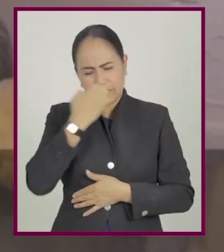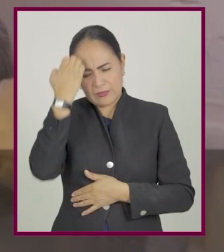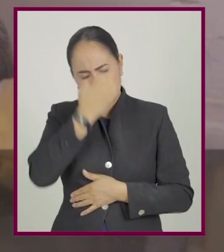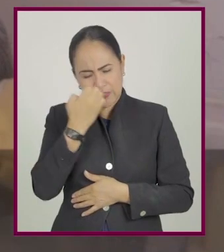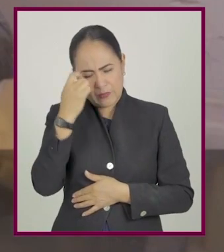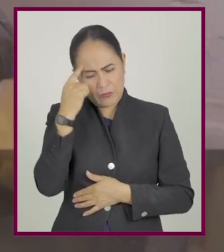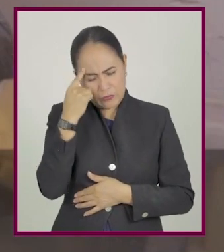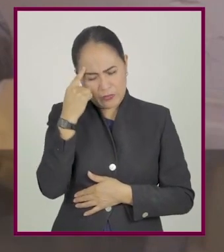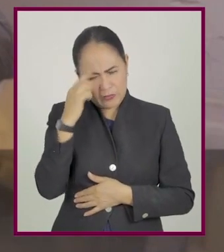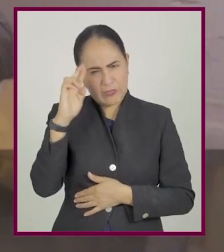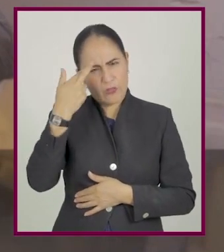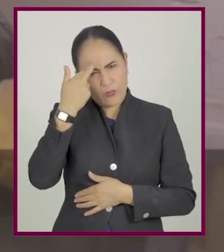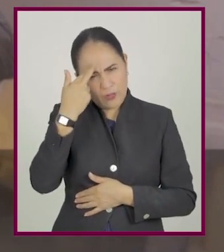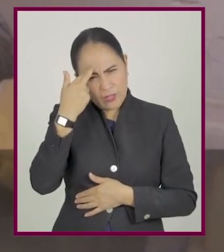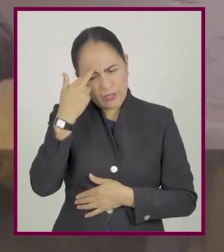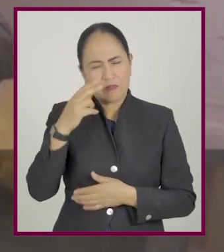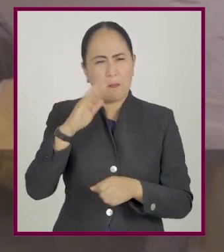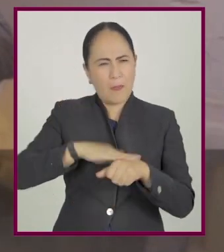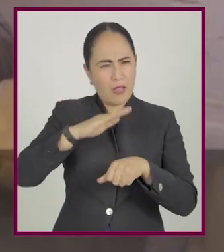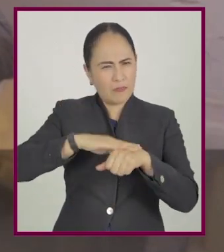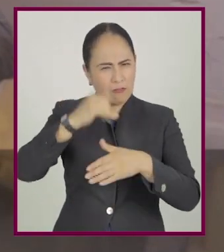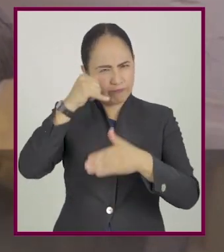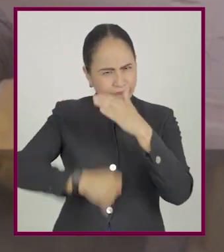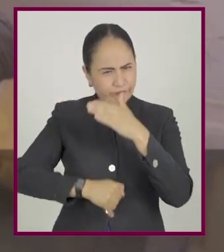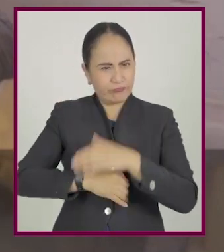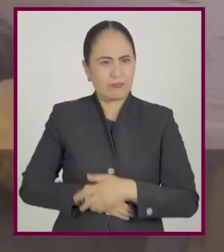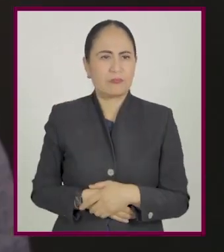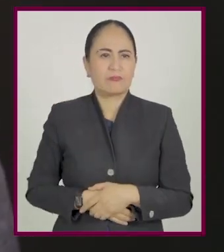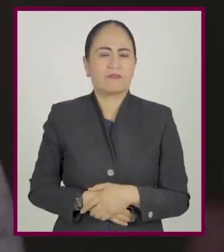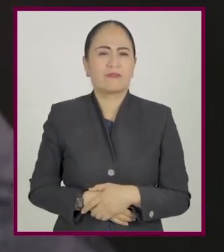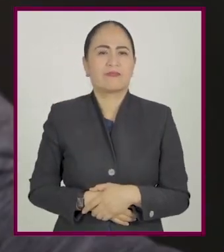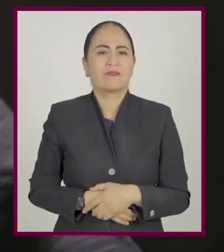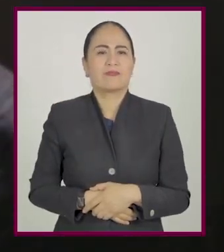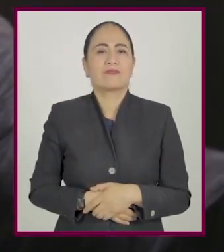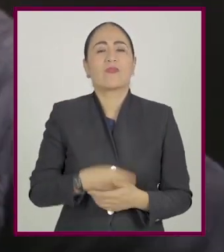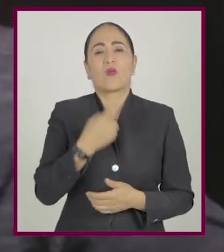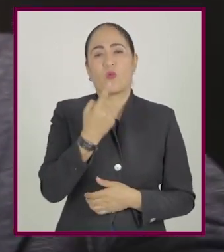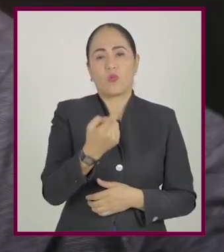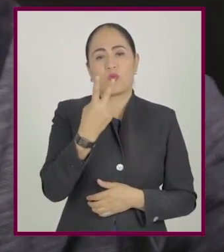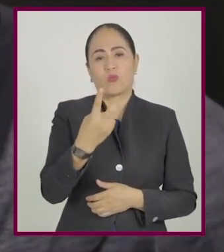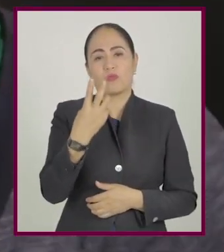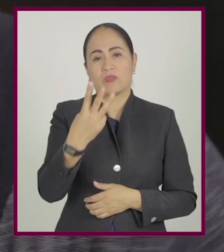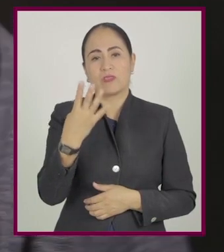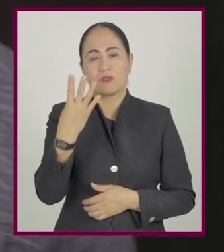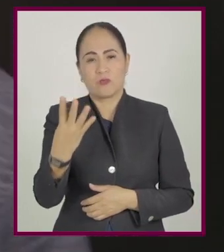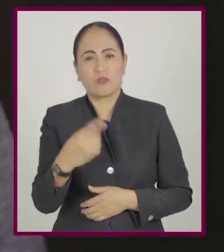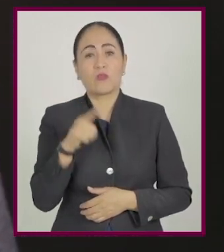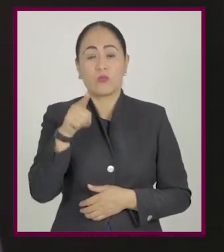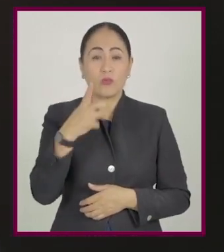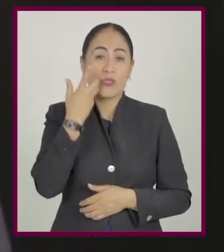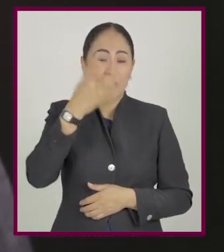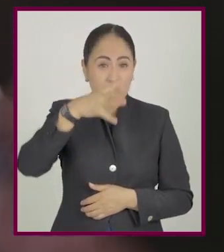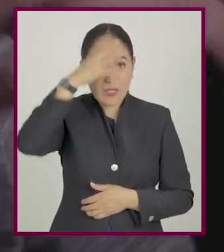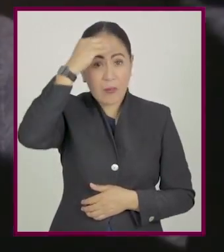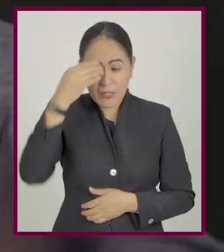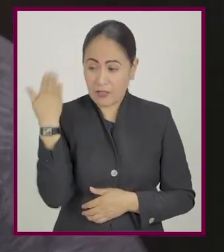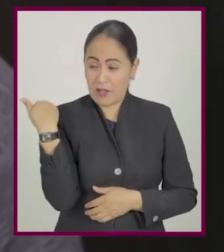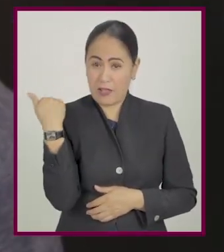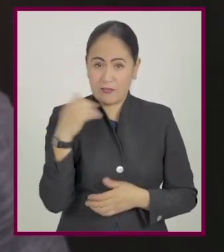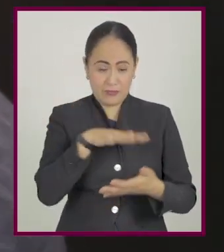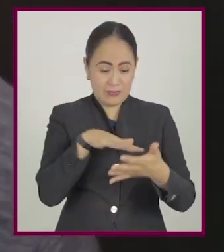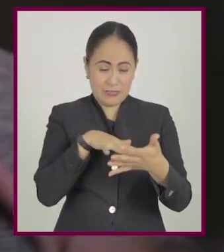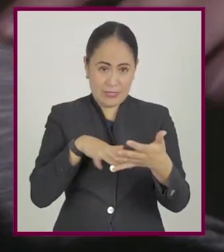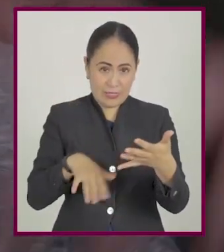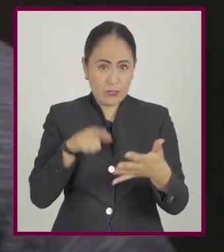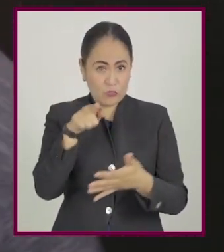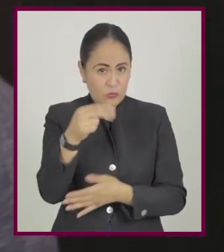verdad recordarás cada punto y coma de lo que has estudiado. Un, dos, tres, cuatro. Si tú quieres